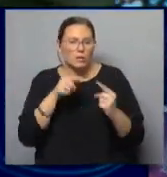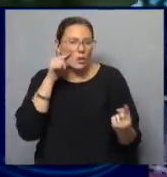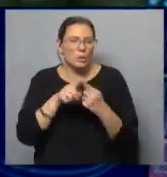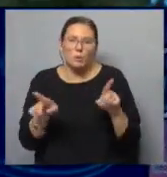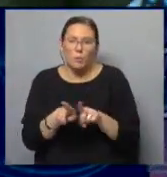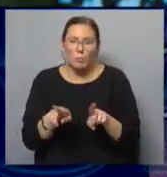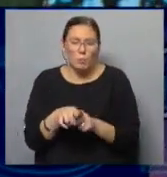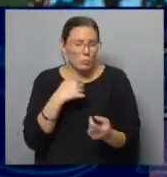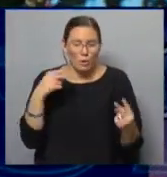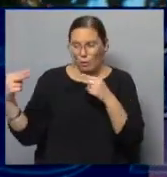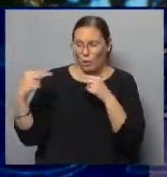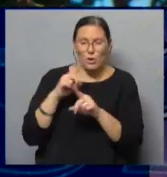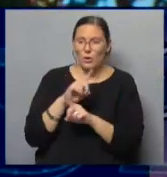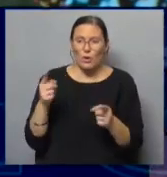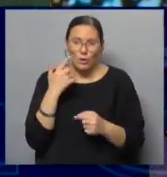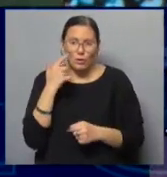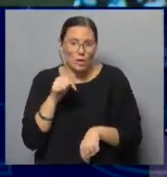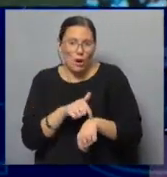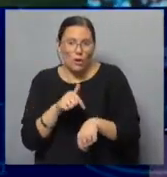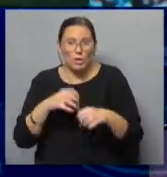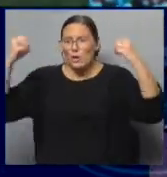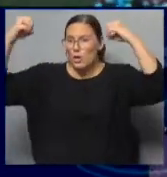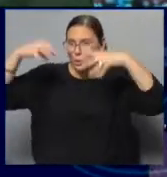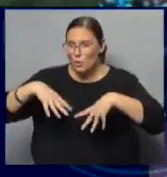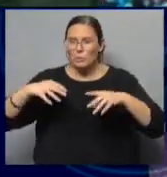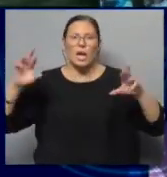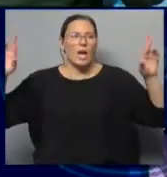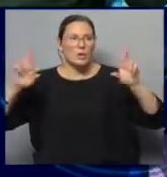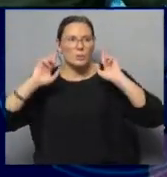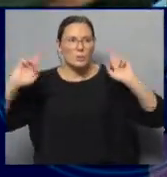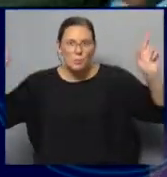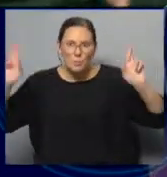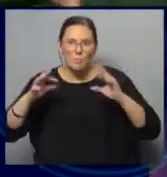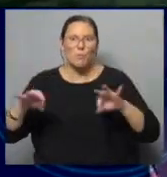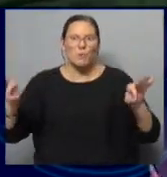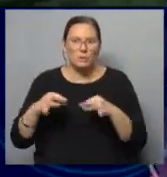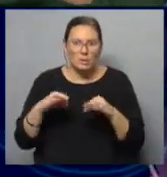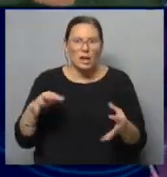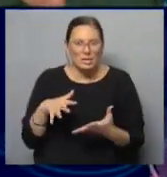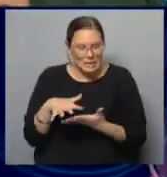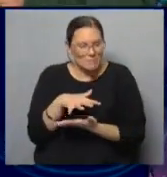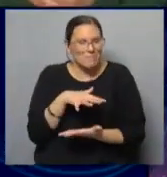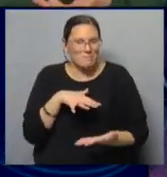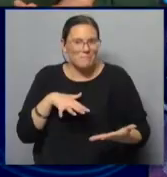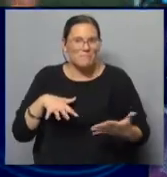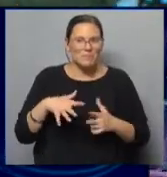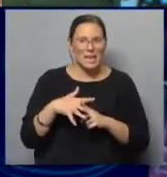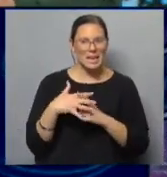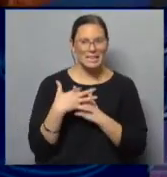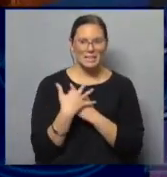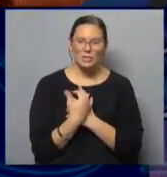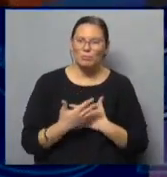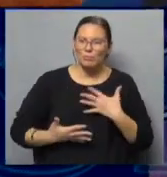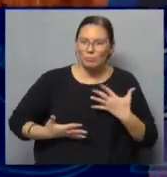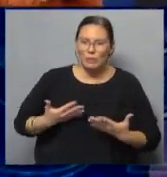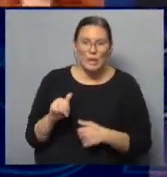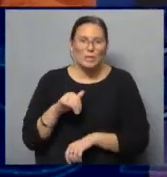pero que no te conoces y es a un horario determinado y están las luces y el volumen. Eso genera una cosa, una épica. Y está pasando